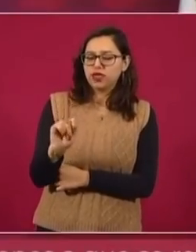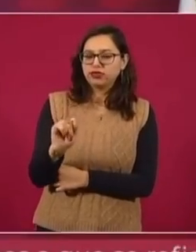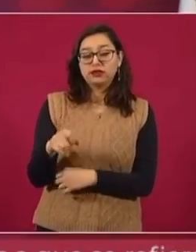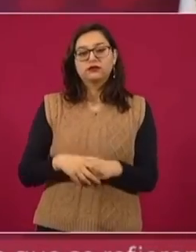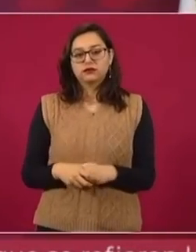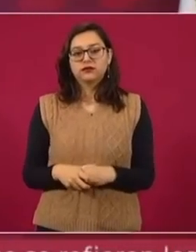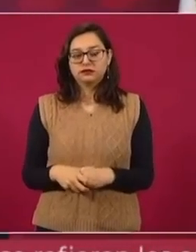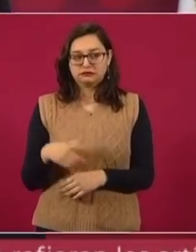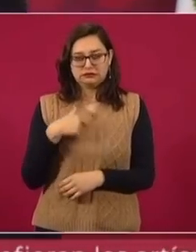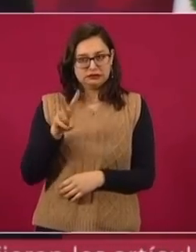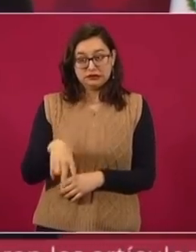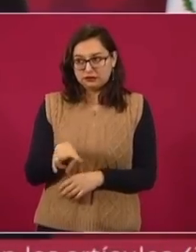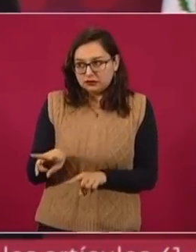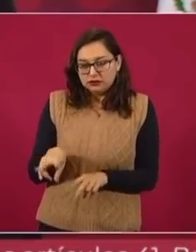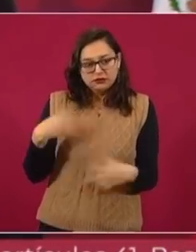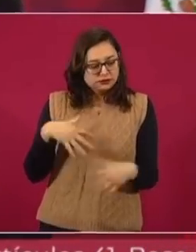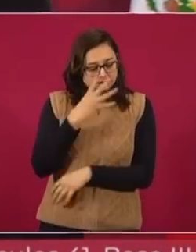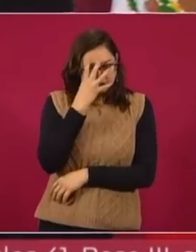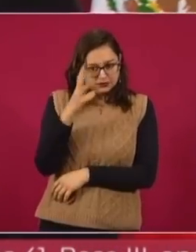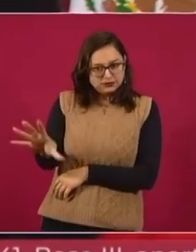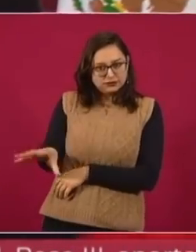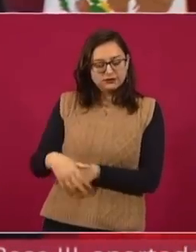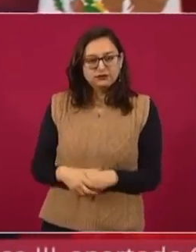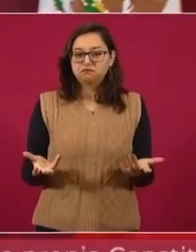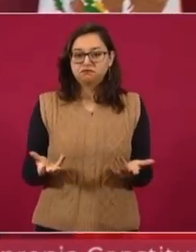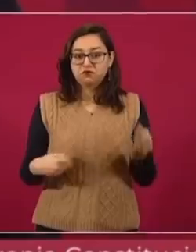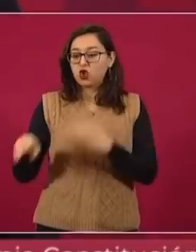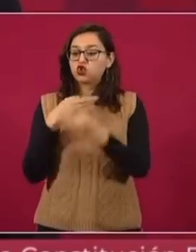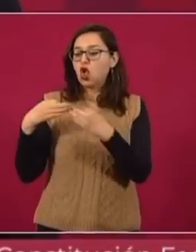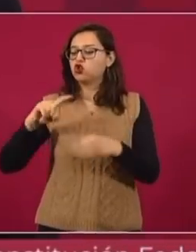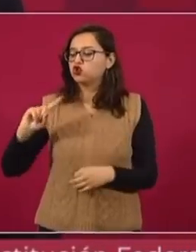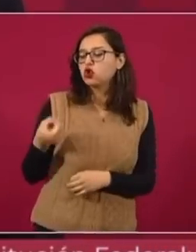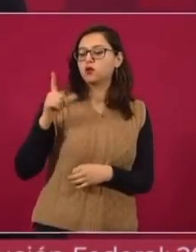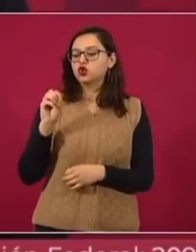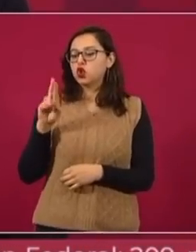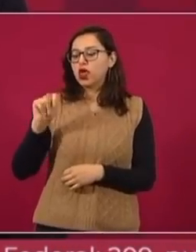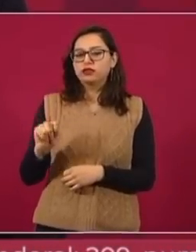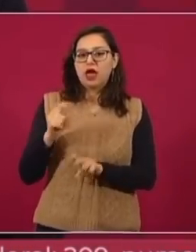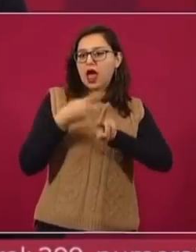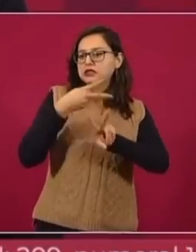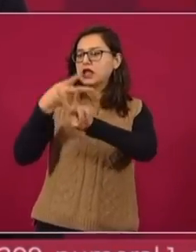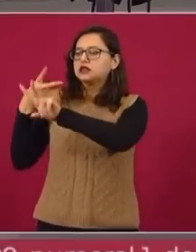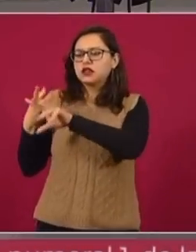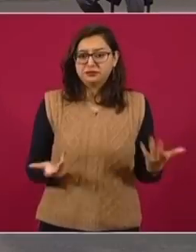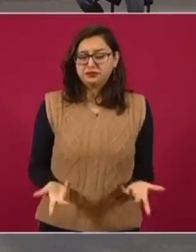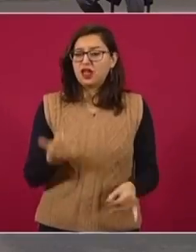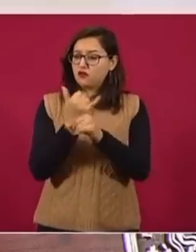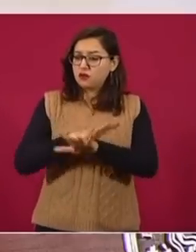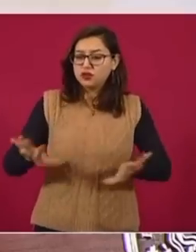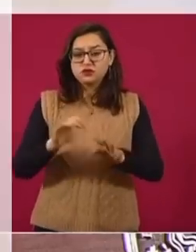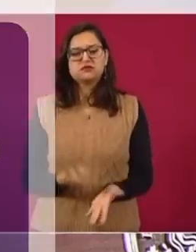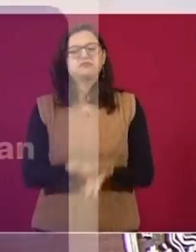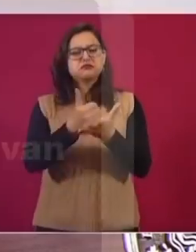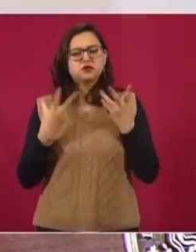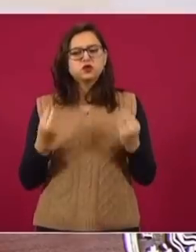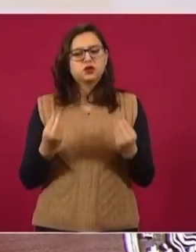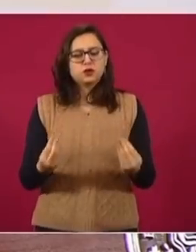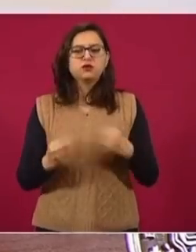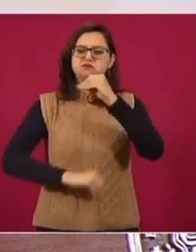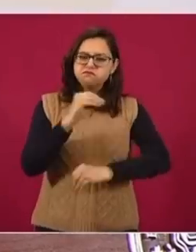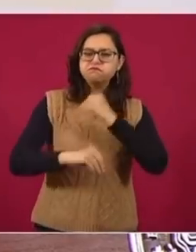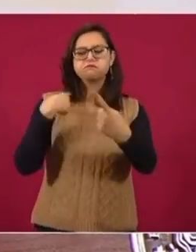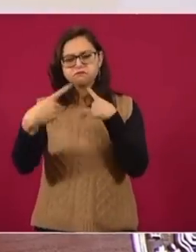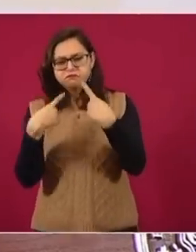Imagínense, se me cae la cara. De pena, de vergüenza. Afortunadamente no fueron muchos. Y este debate, pues hay que